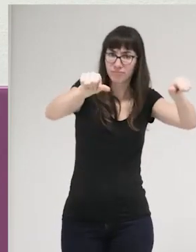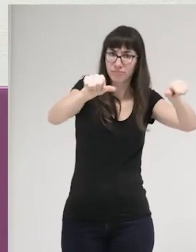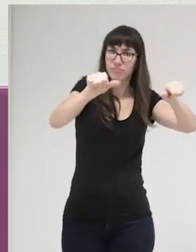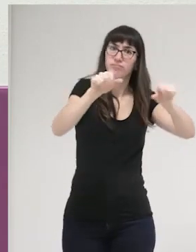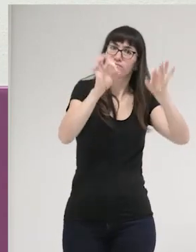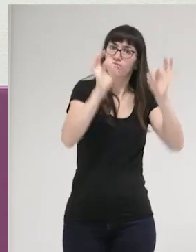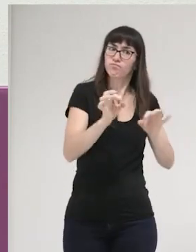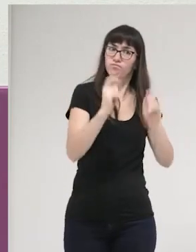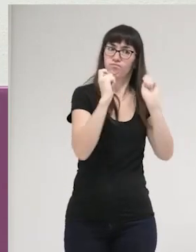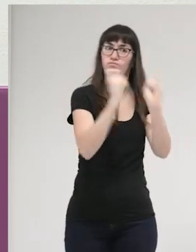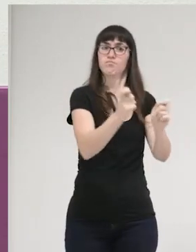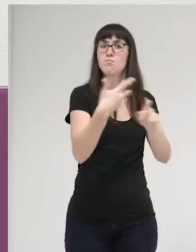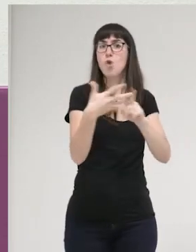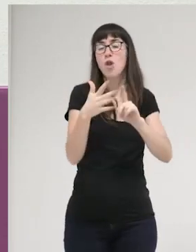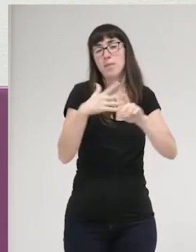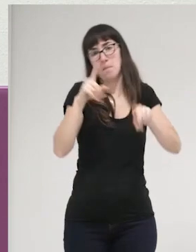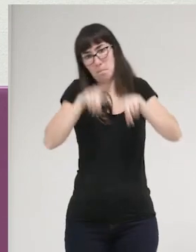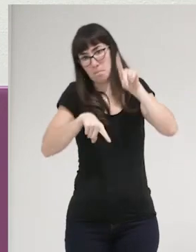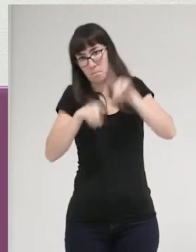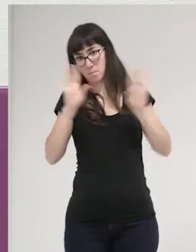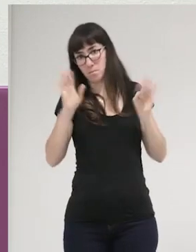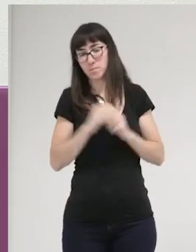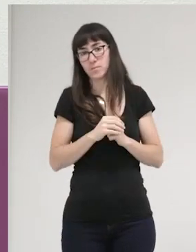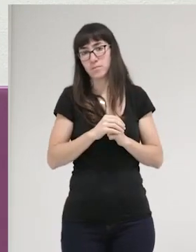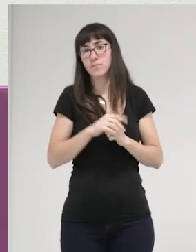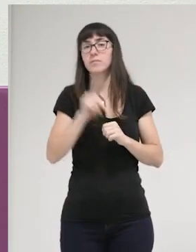Adaptar las intervenciones no solo a la gravedad de lo sucedido,